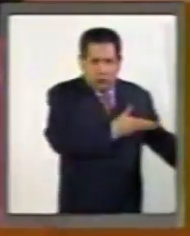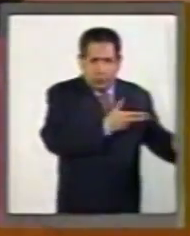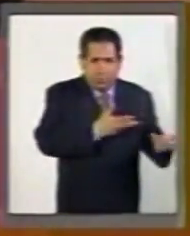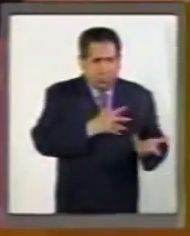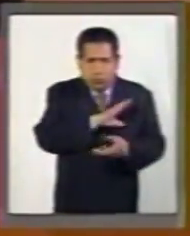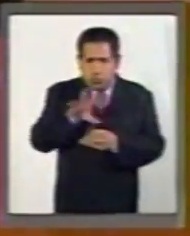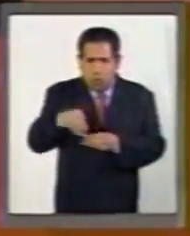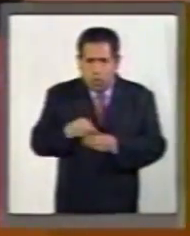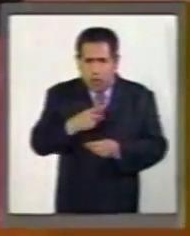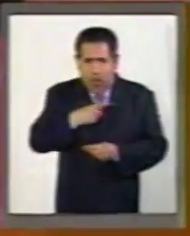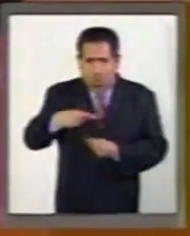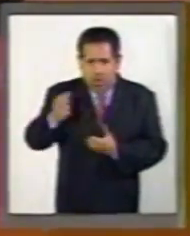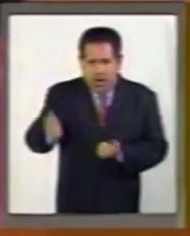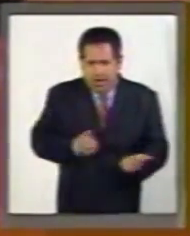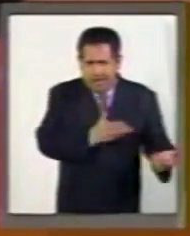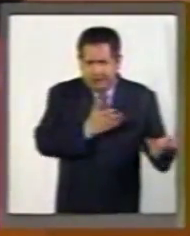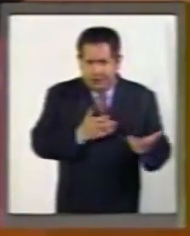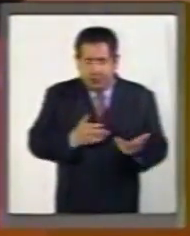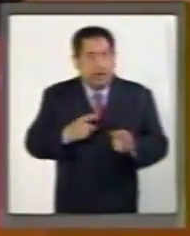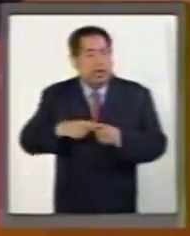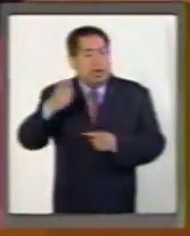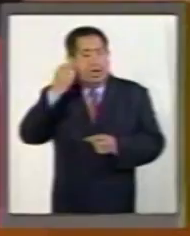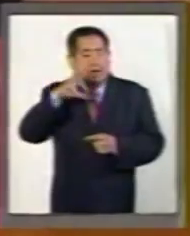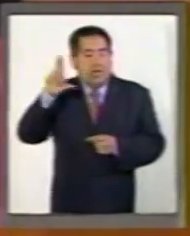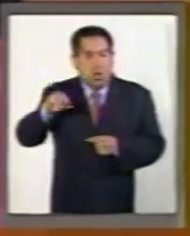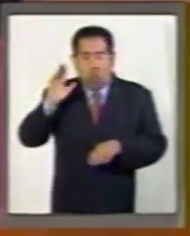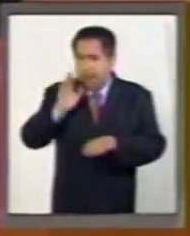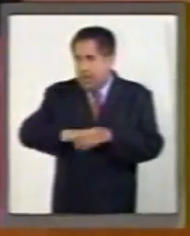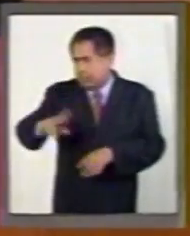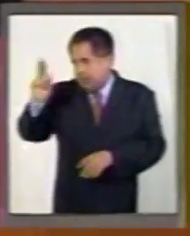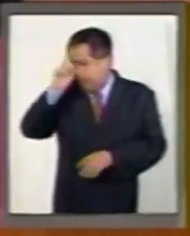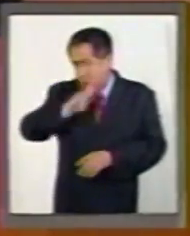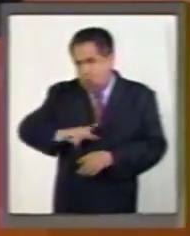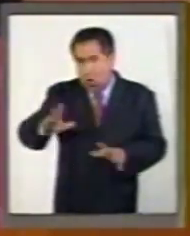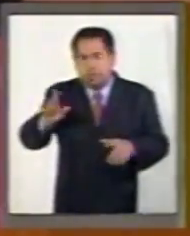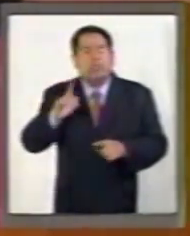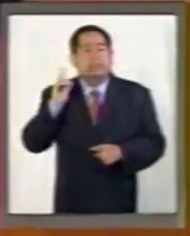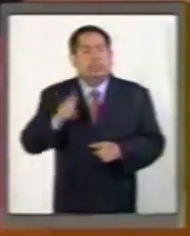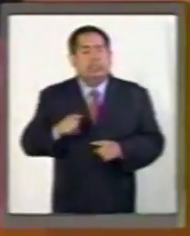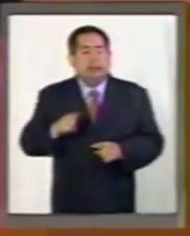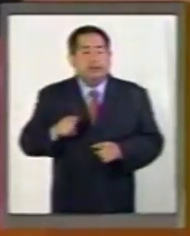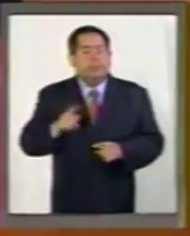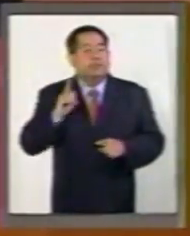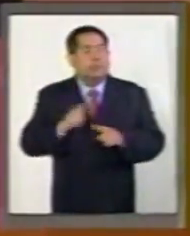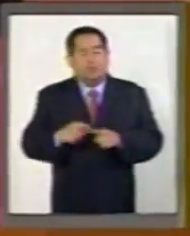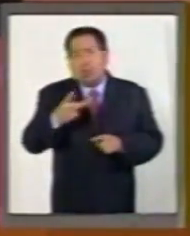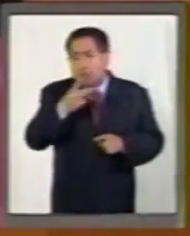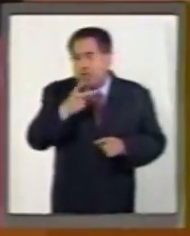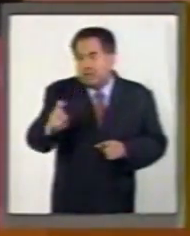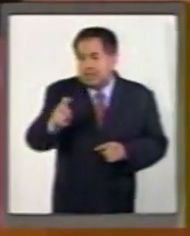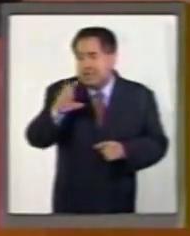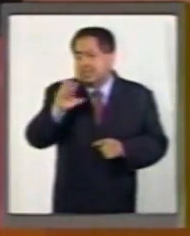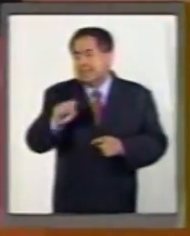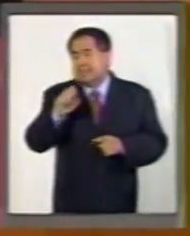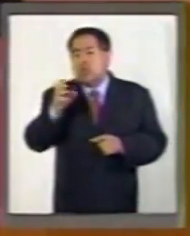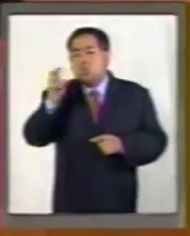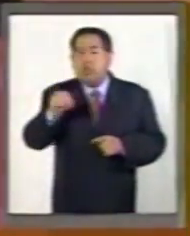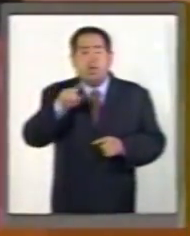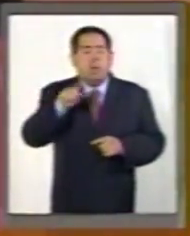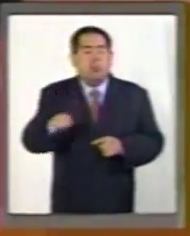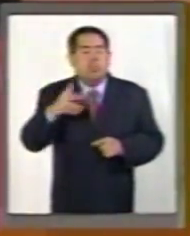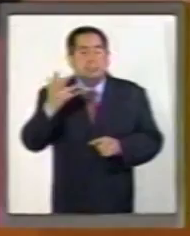deuda. En Quintana Roo es la más grave, tiene comprometidas 269